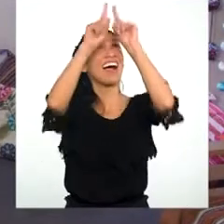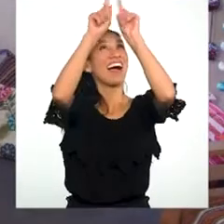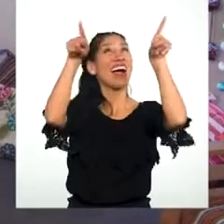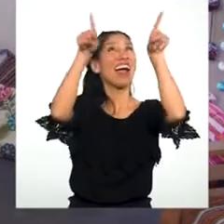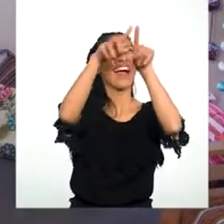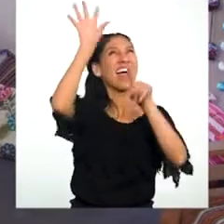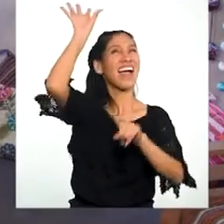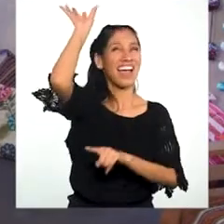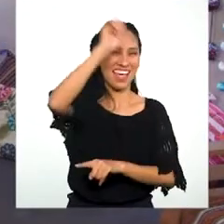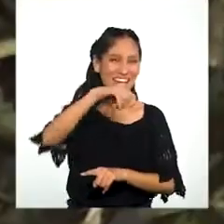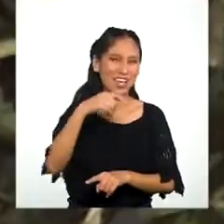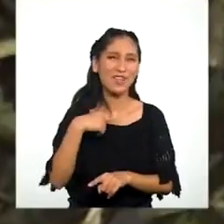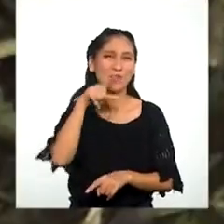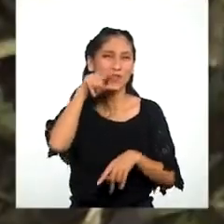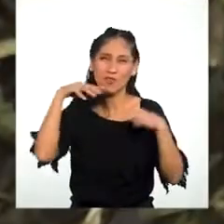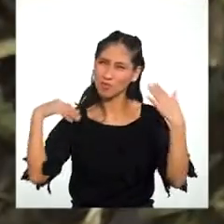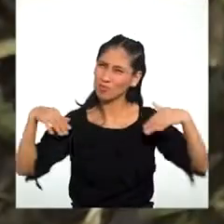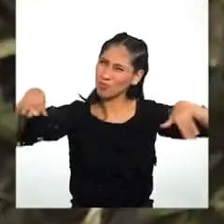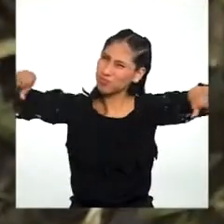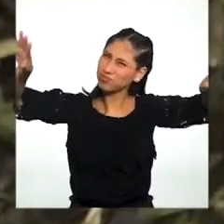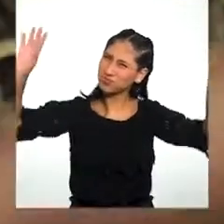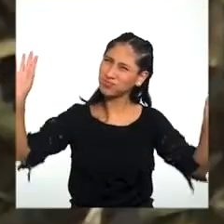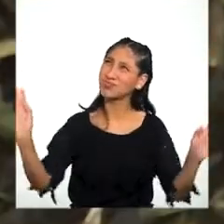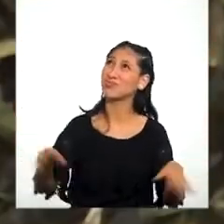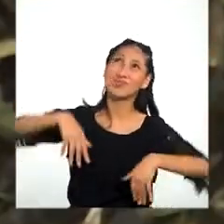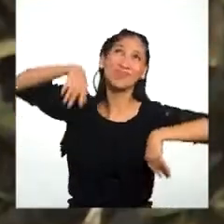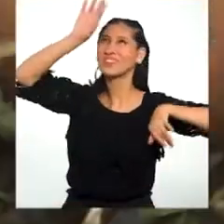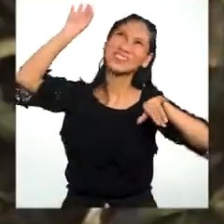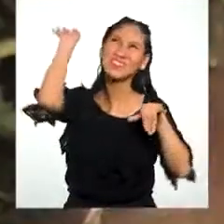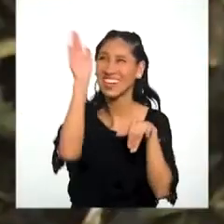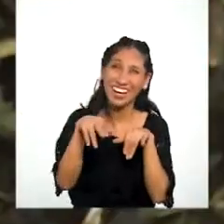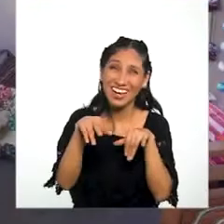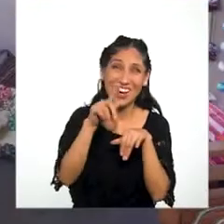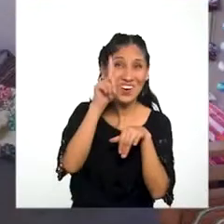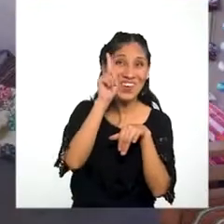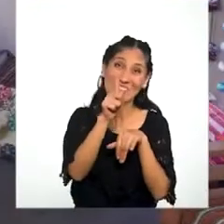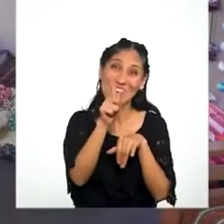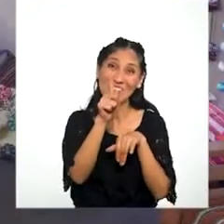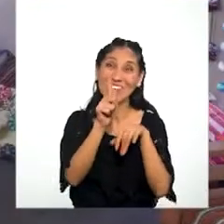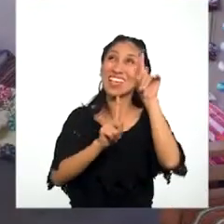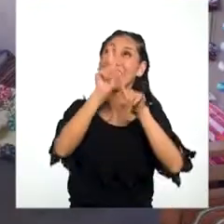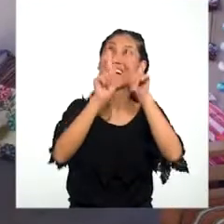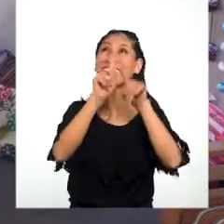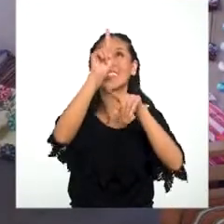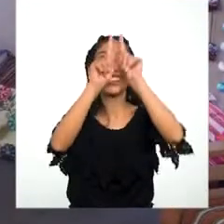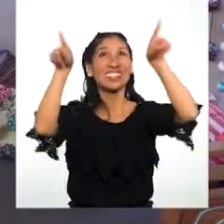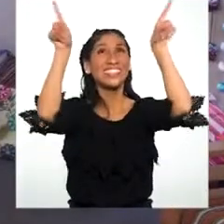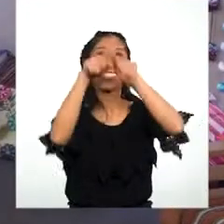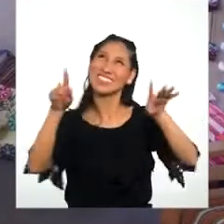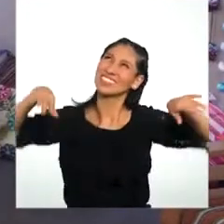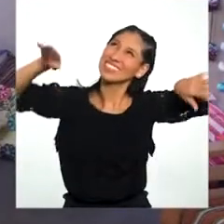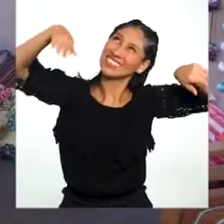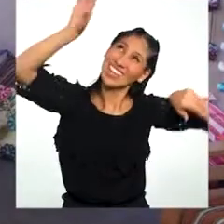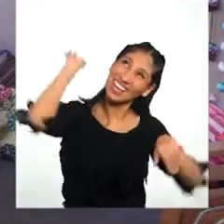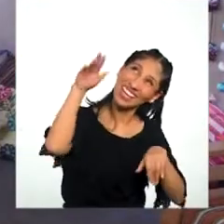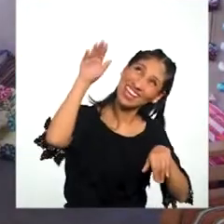Mis plumitas se están estirando Logré atrapar algunas estrellas Me parece